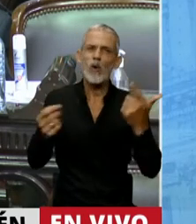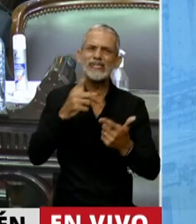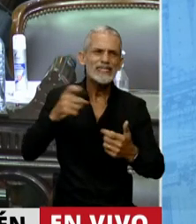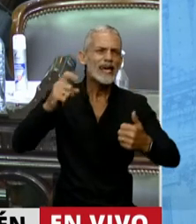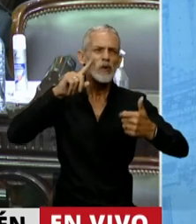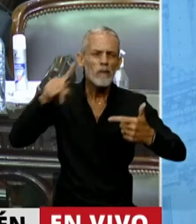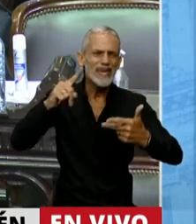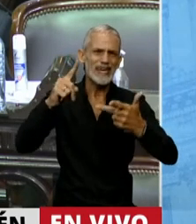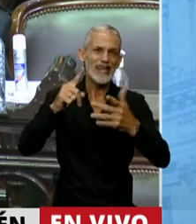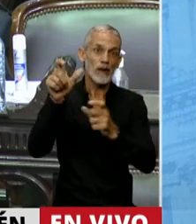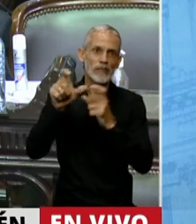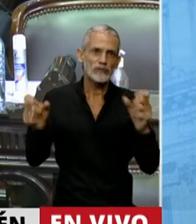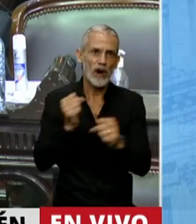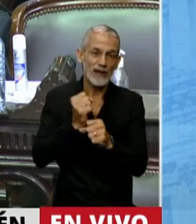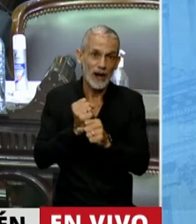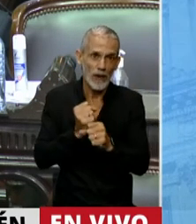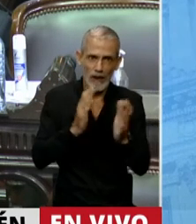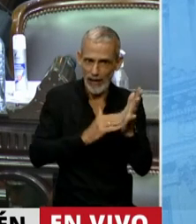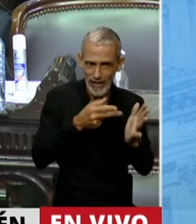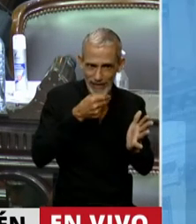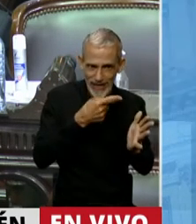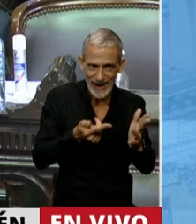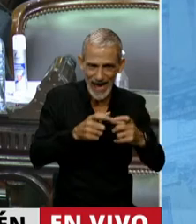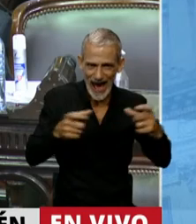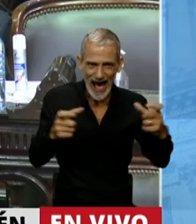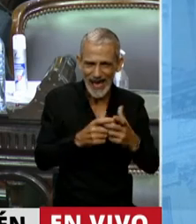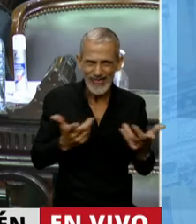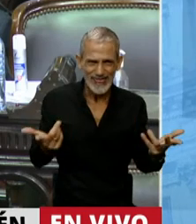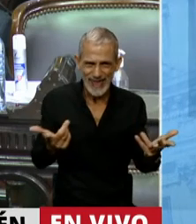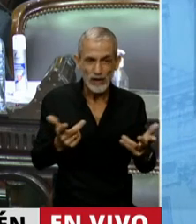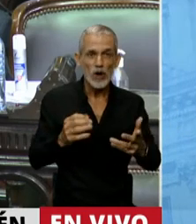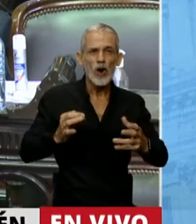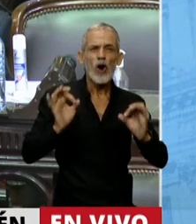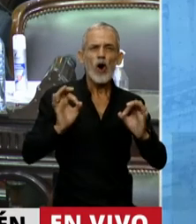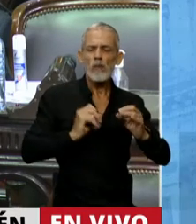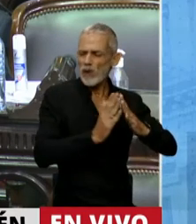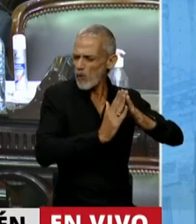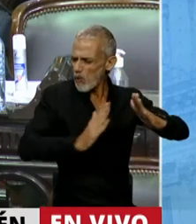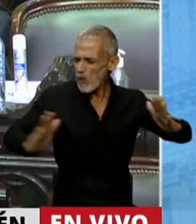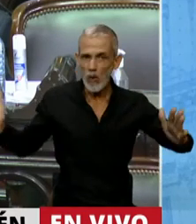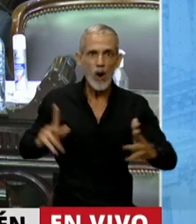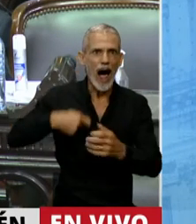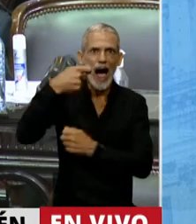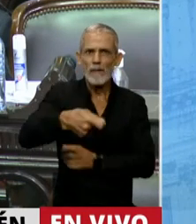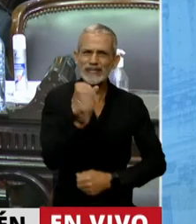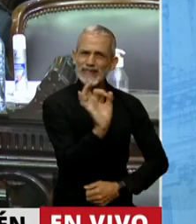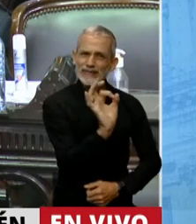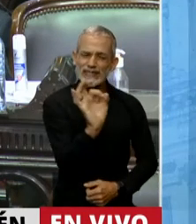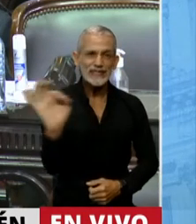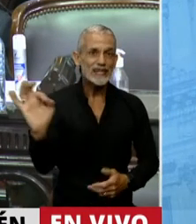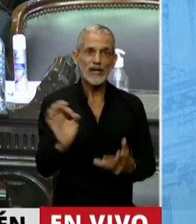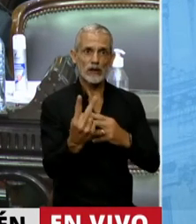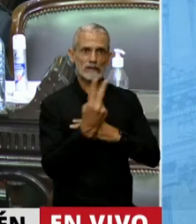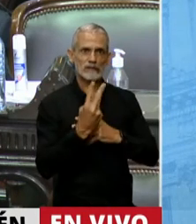de trabajadores transitan su vida laboral completa sin realizar aportes ni recibir los beneficios de la